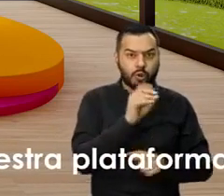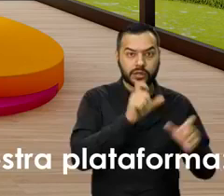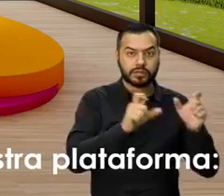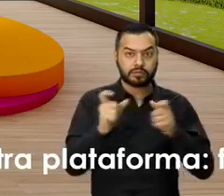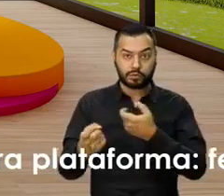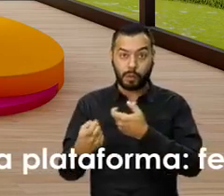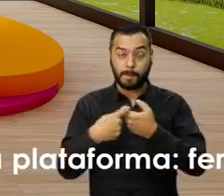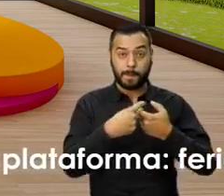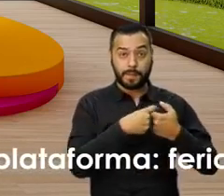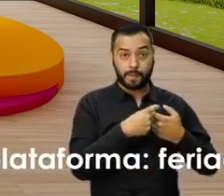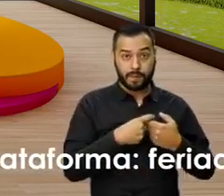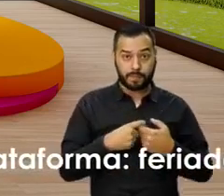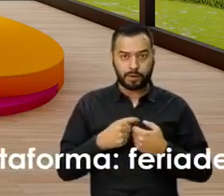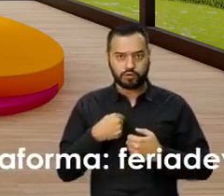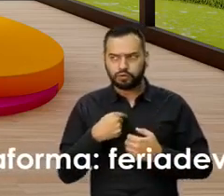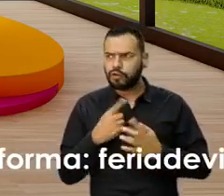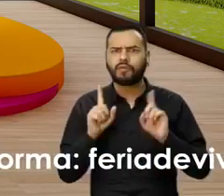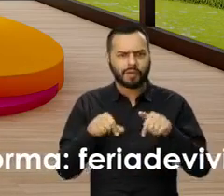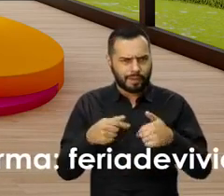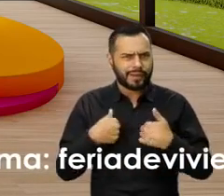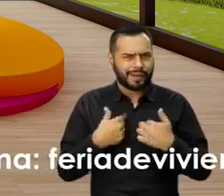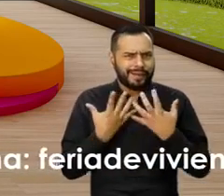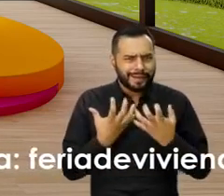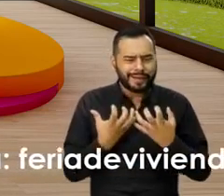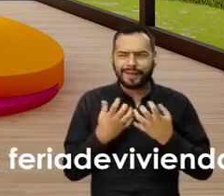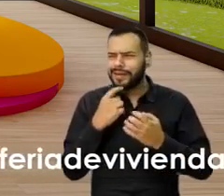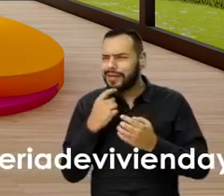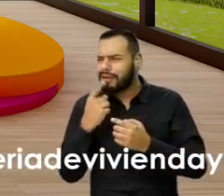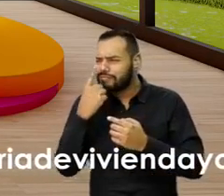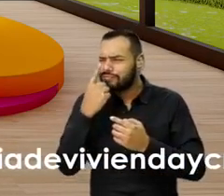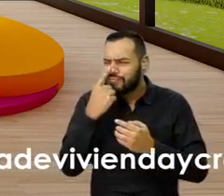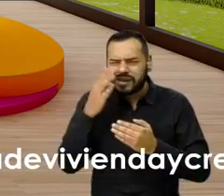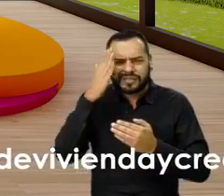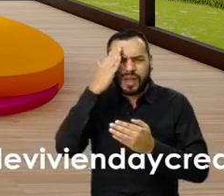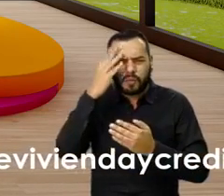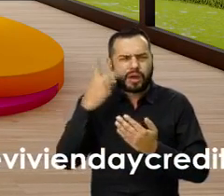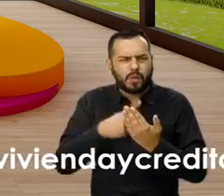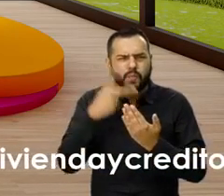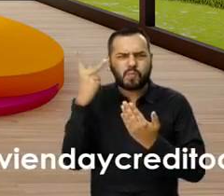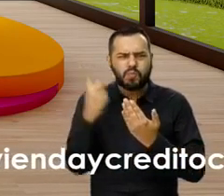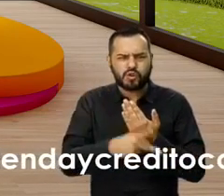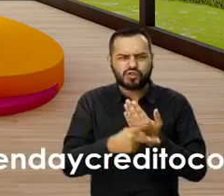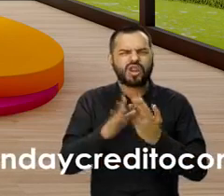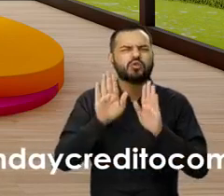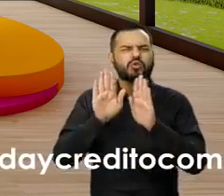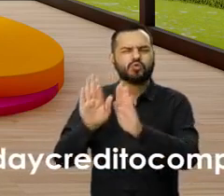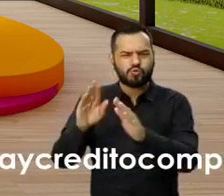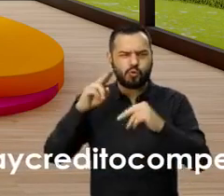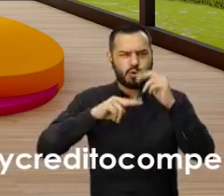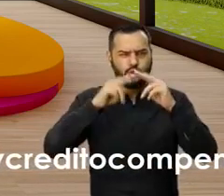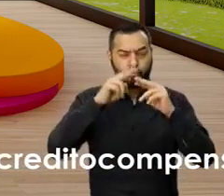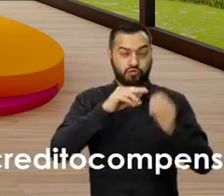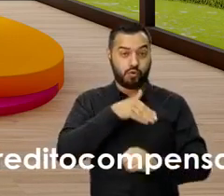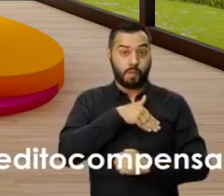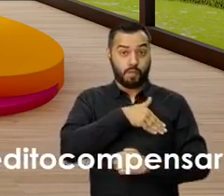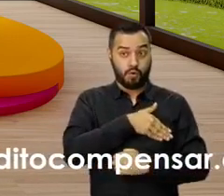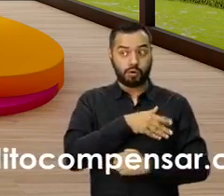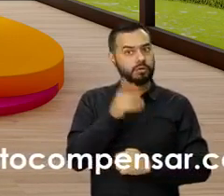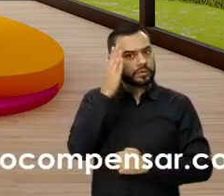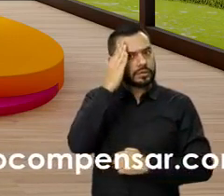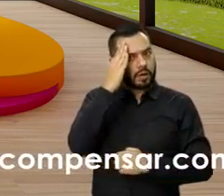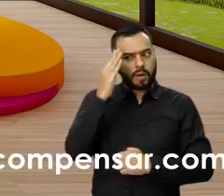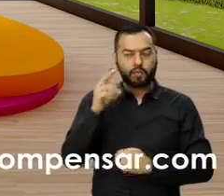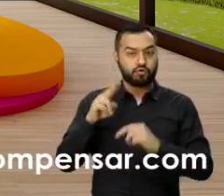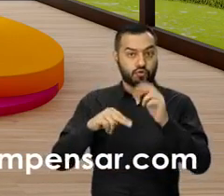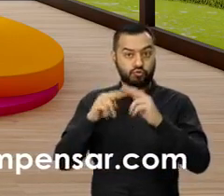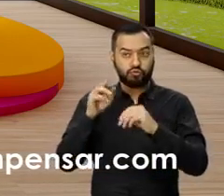están conectados y me incluyo, queremos saber de todos estos proyectos de Constructora Bolívar, porque sabemos que es una constructora,